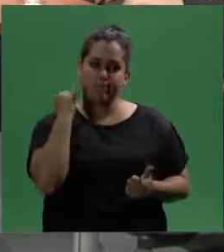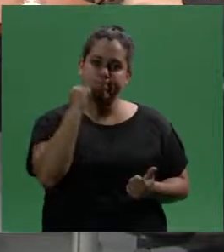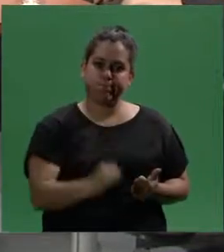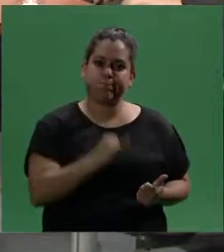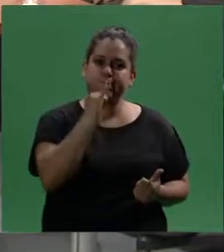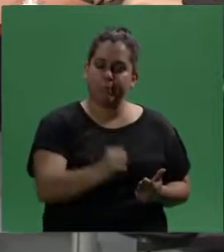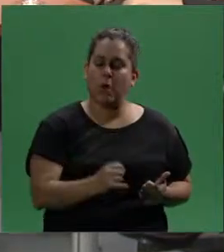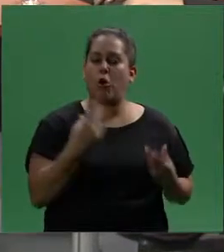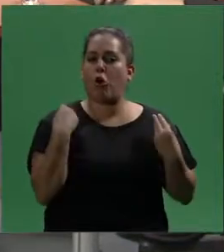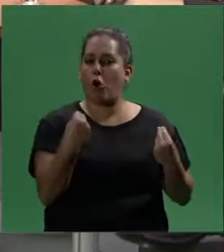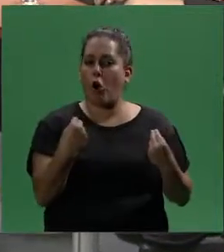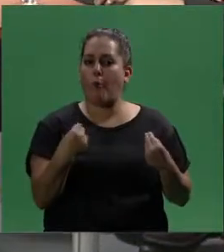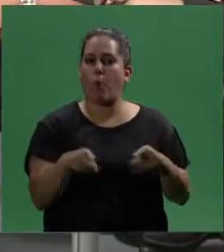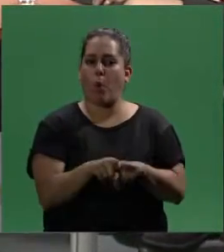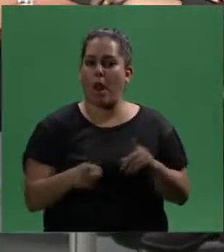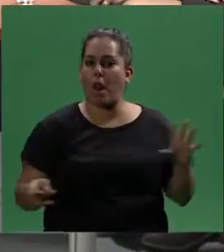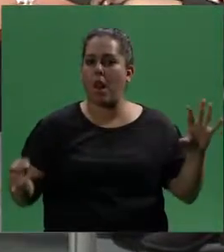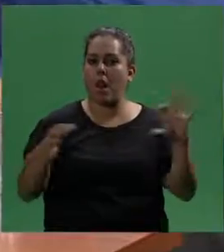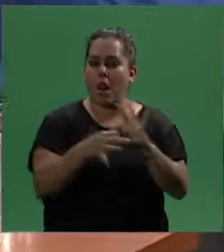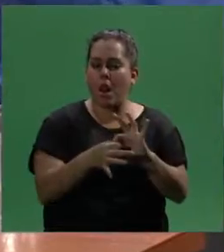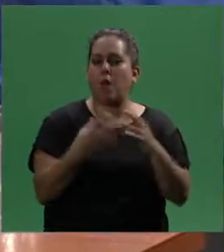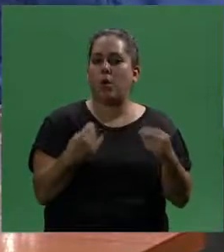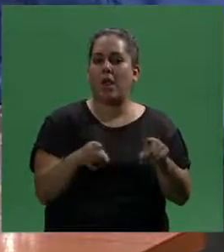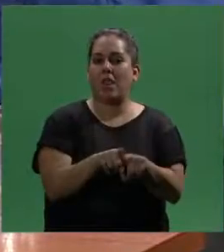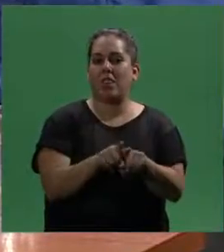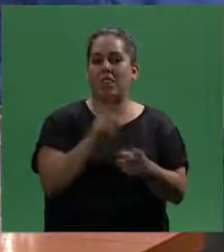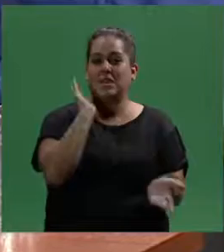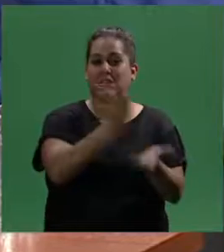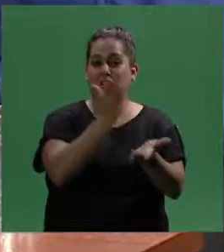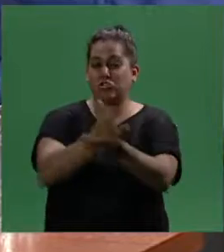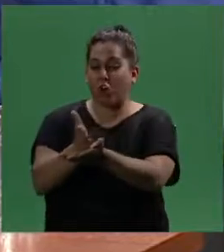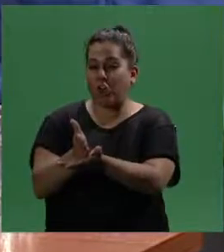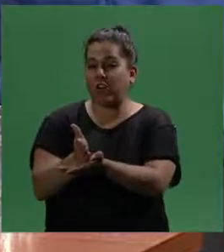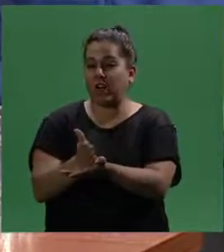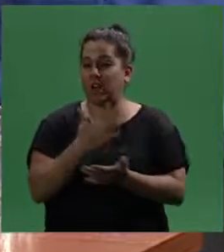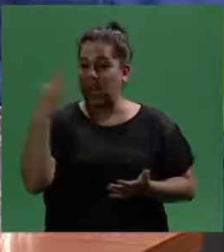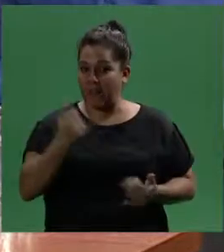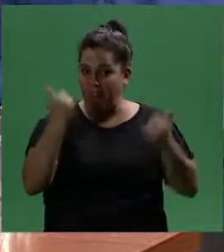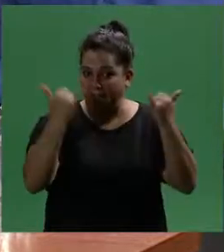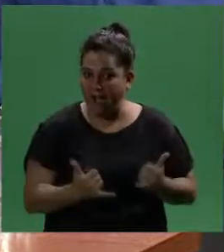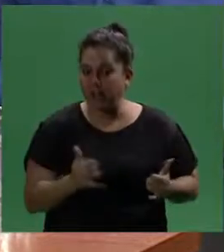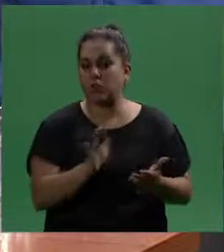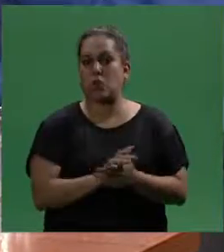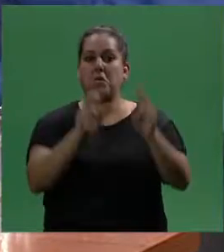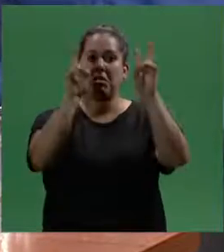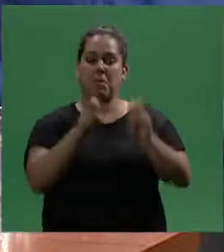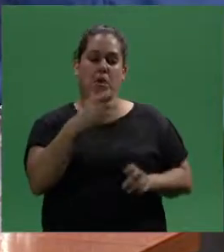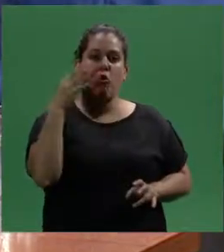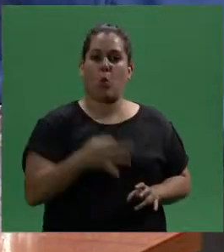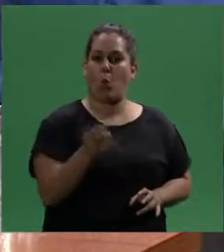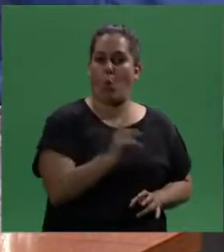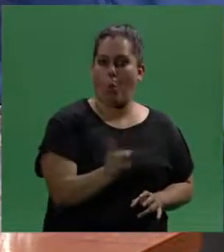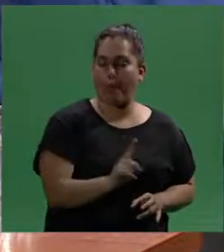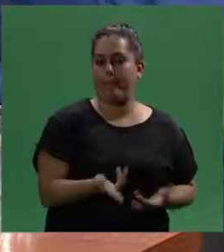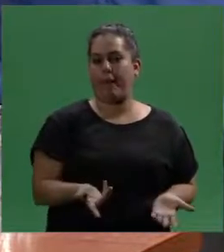Comisión, como se podría unificar las distintas sanciones que en realidad existen respecto al